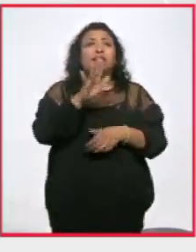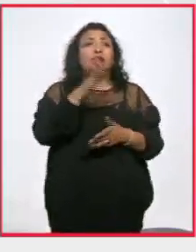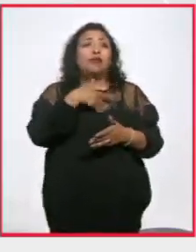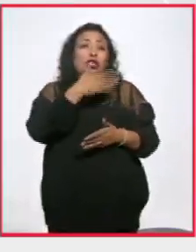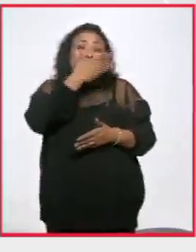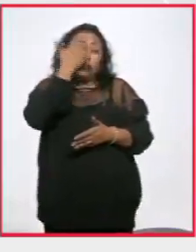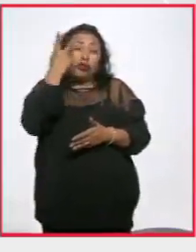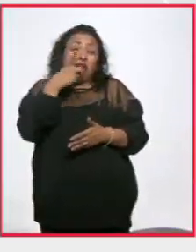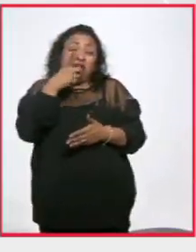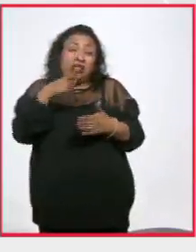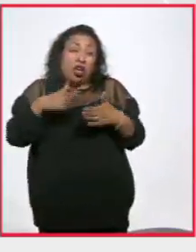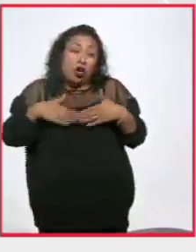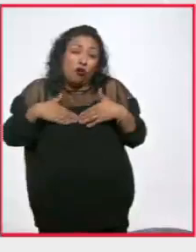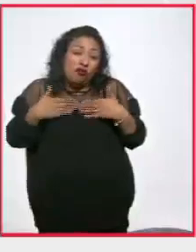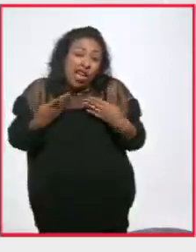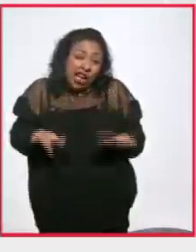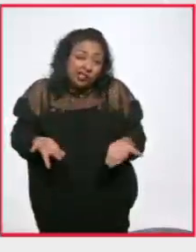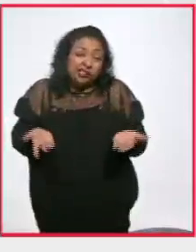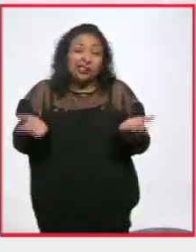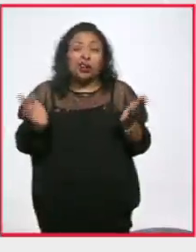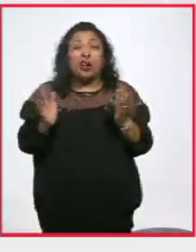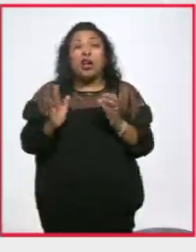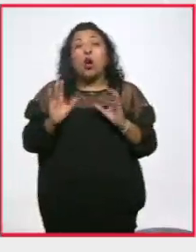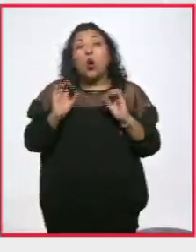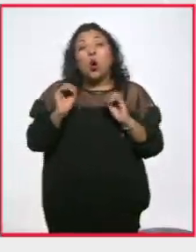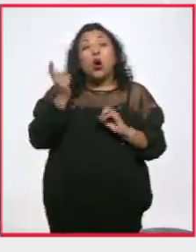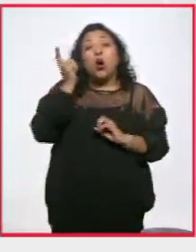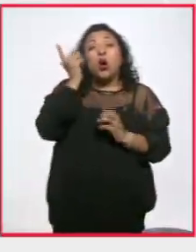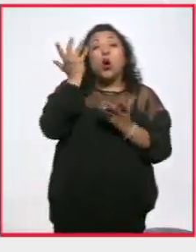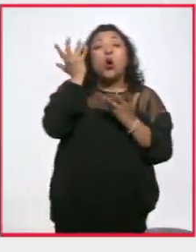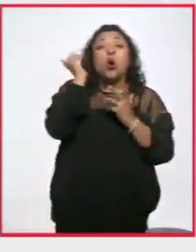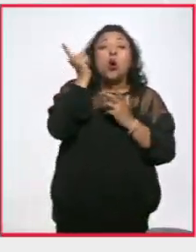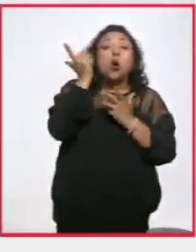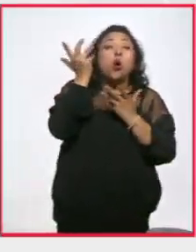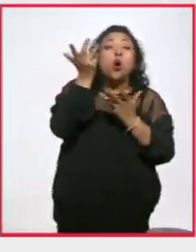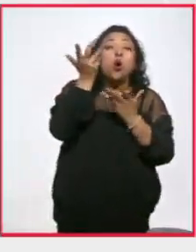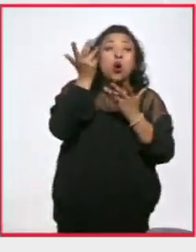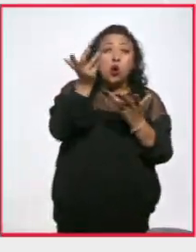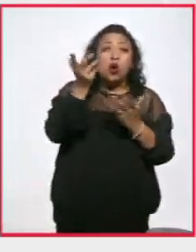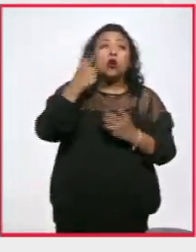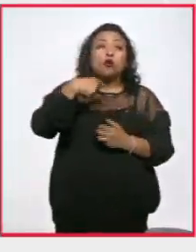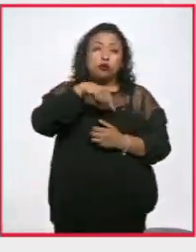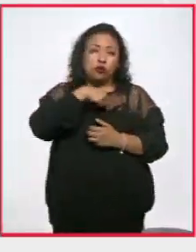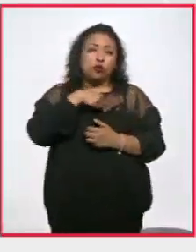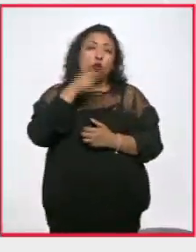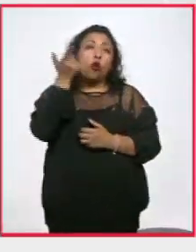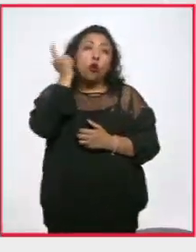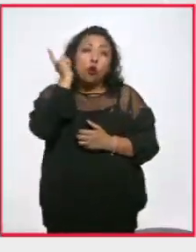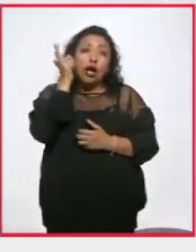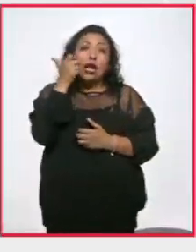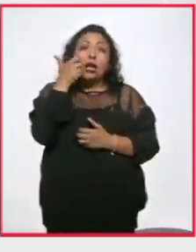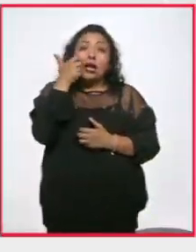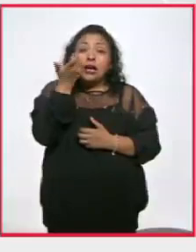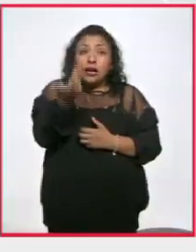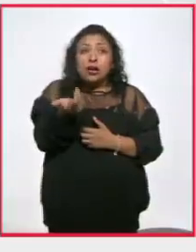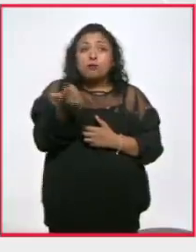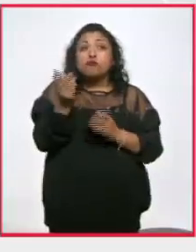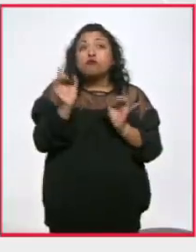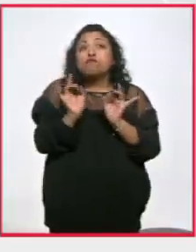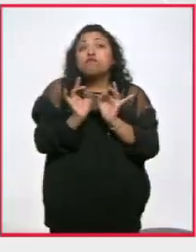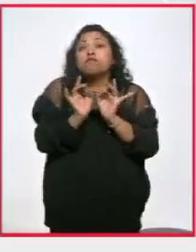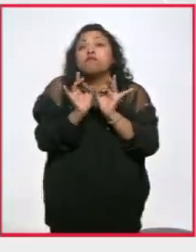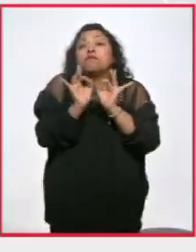decir que es confianza o es esperanza, ¿no? La esperanza que tenemos de que al fin alguien